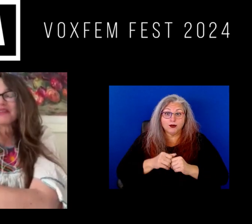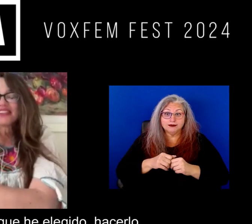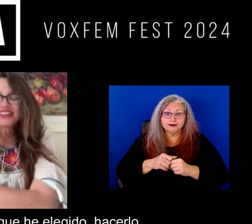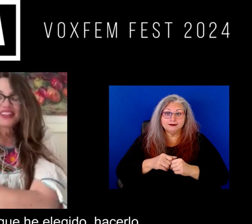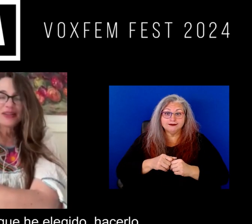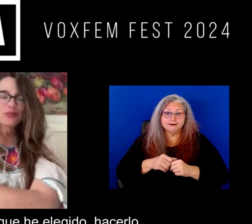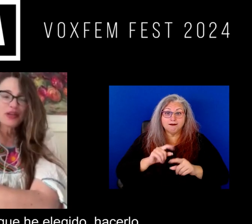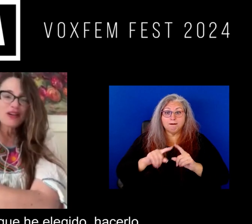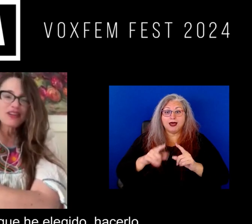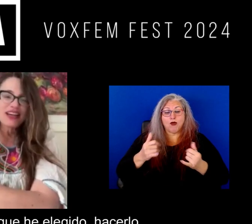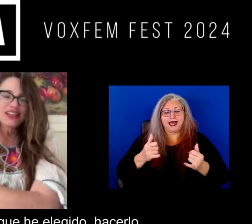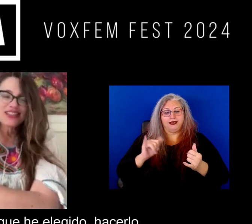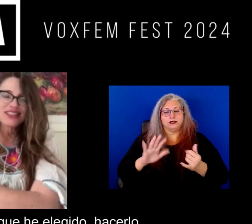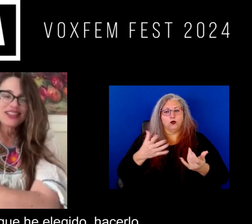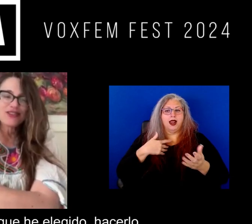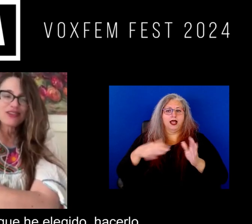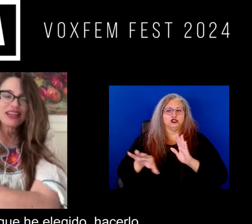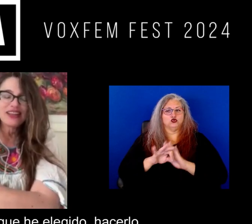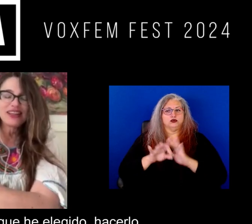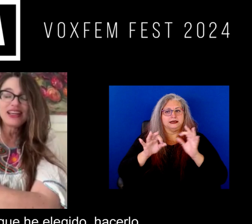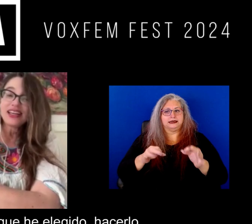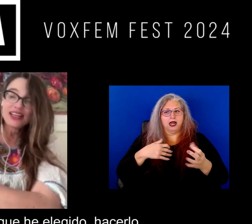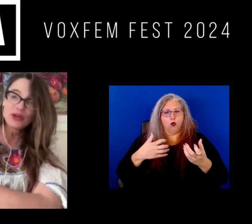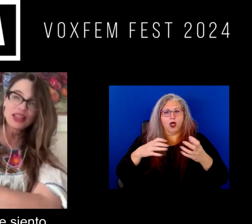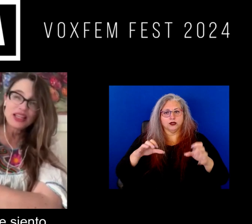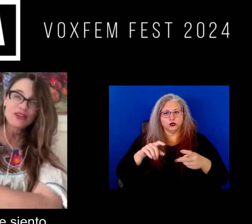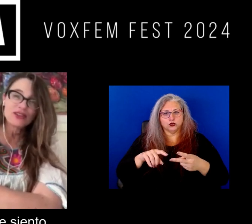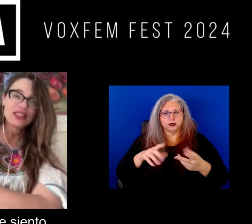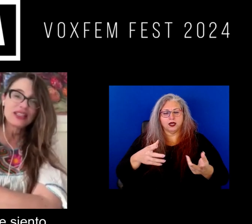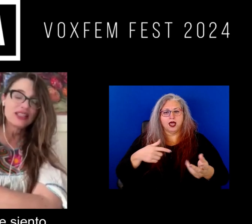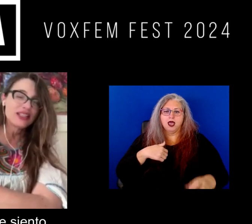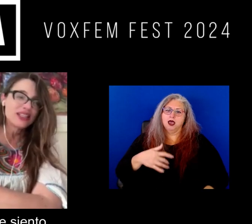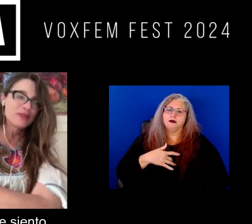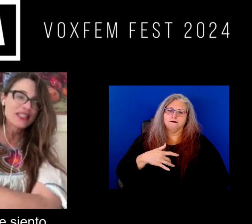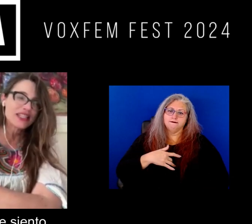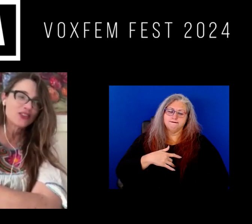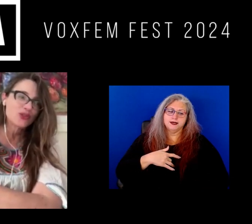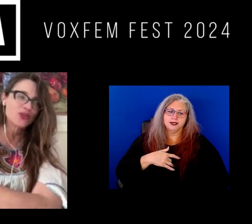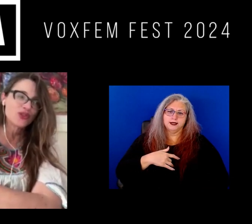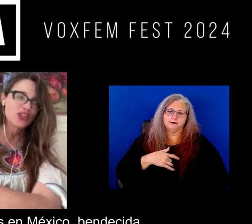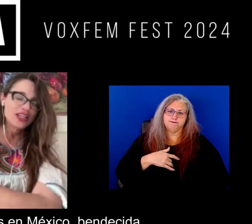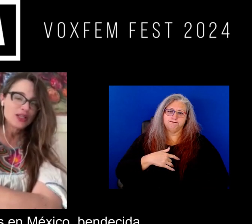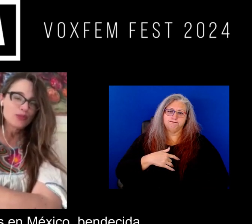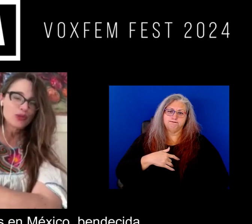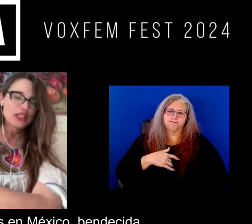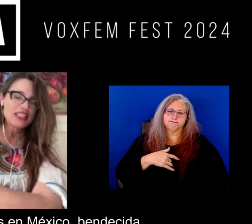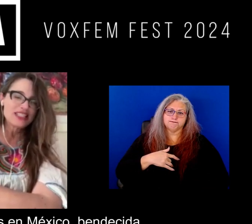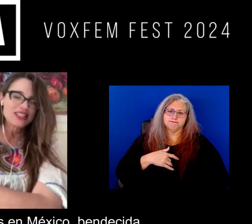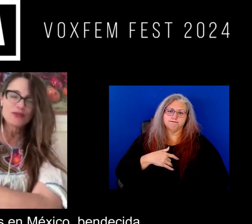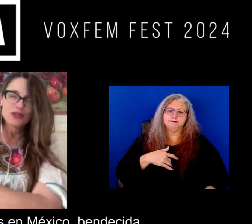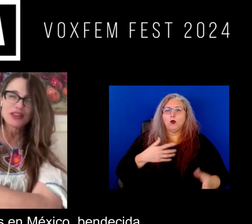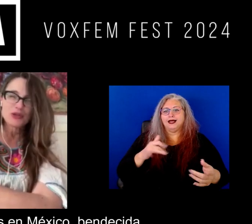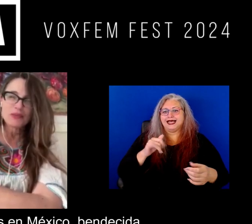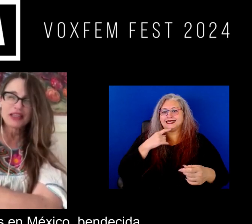pero bueno por ahora es lo que he elegido hacerlo y me siento pues